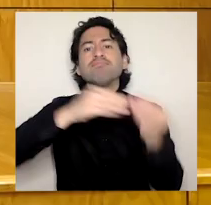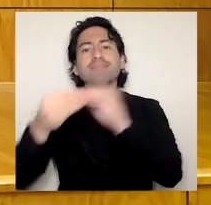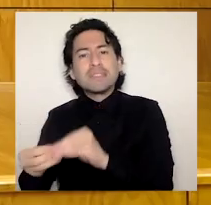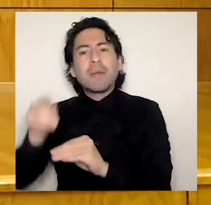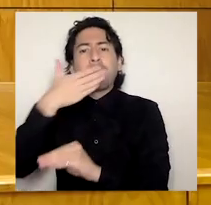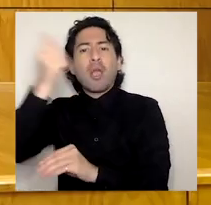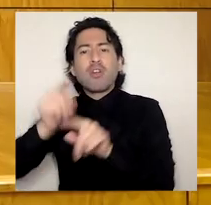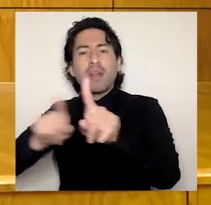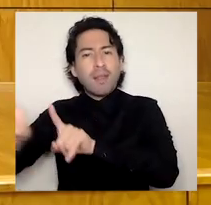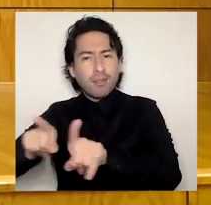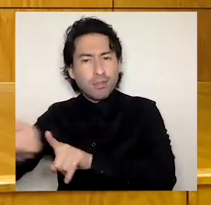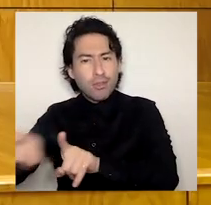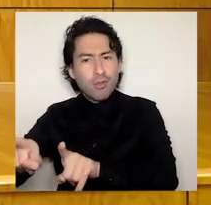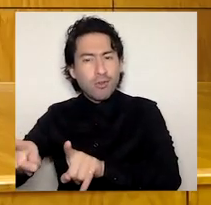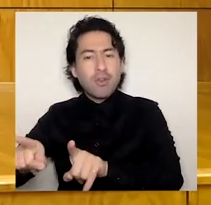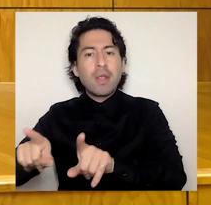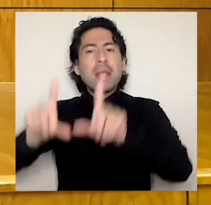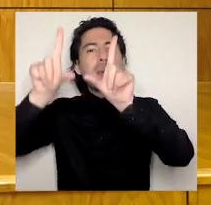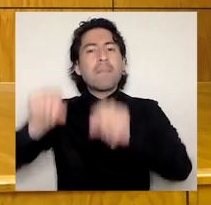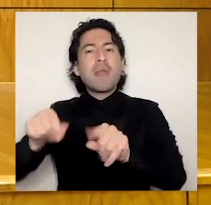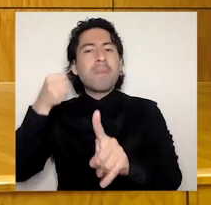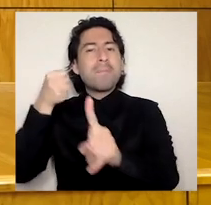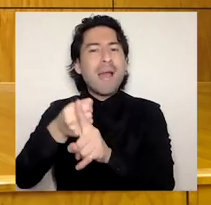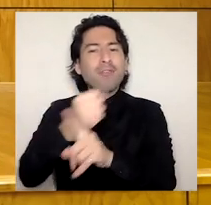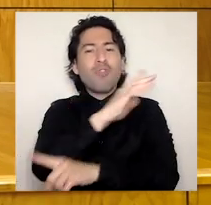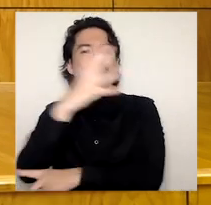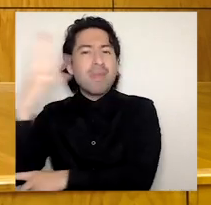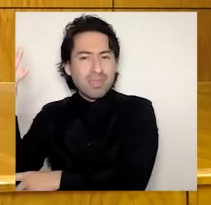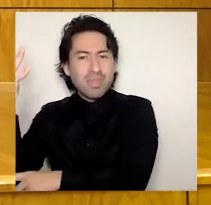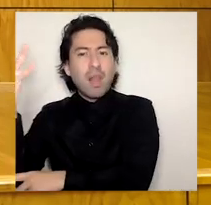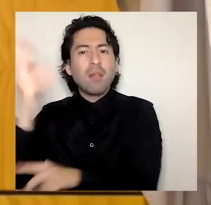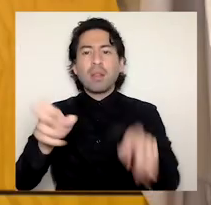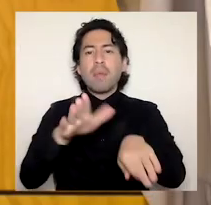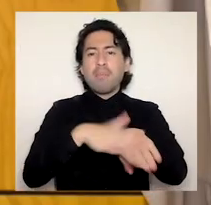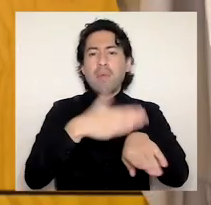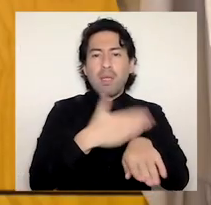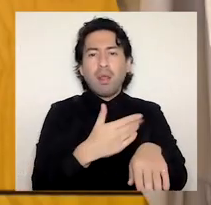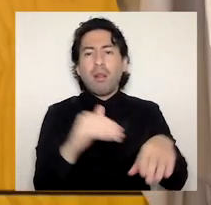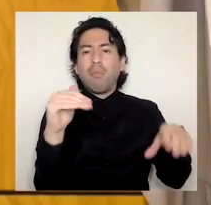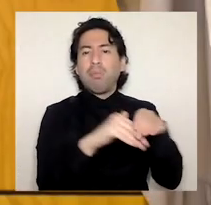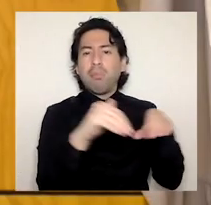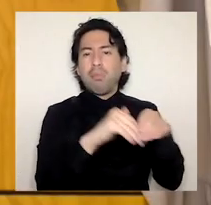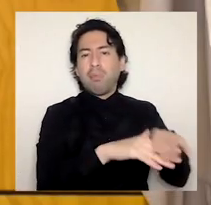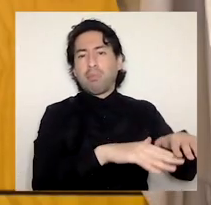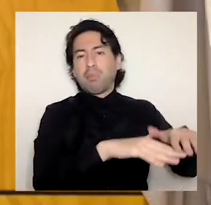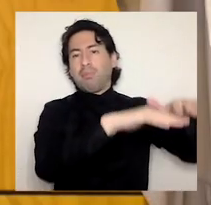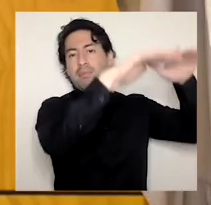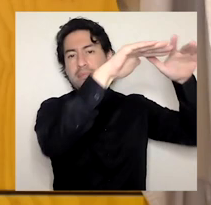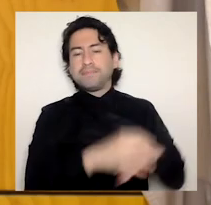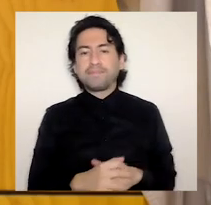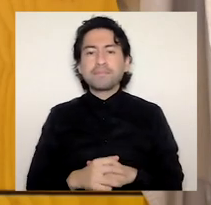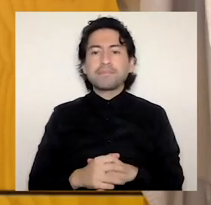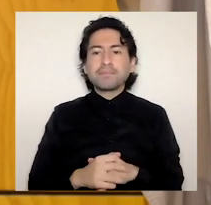y una reducción del impacto ambiental de las actividades administrativas. Al respecto, a partir de